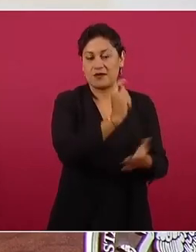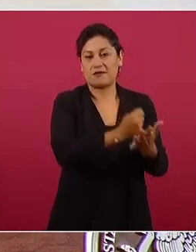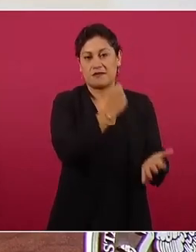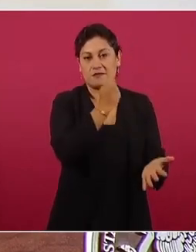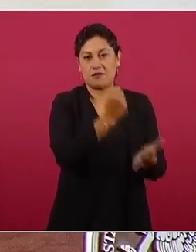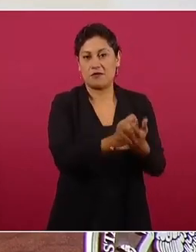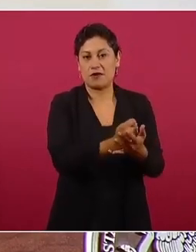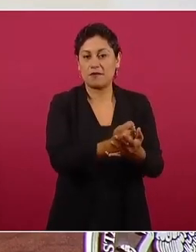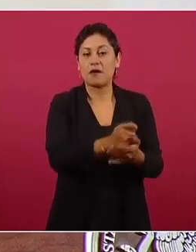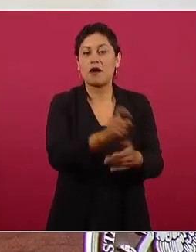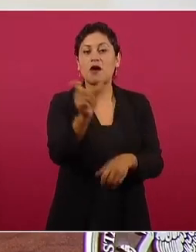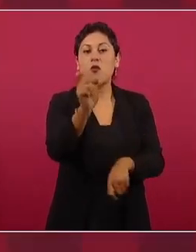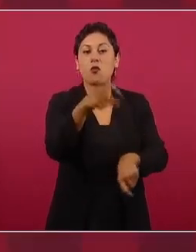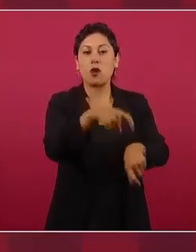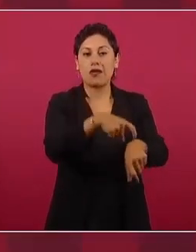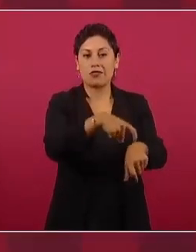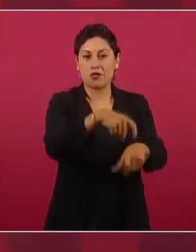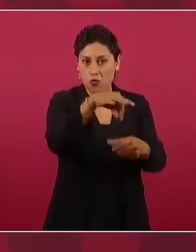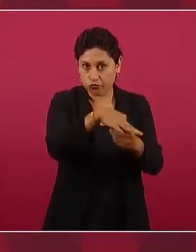del día,